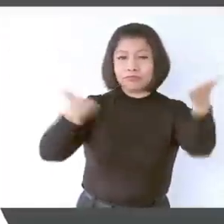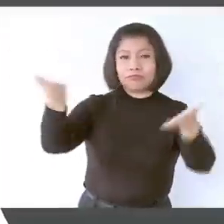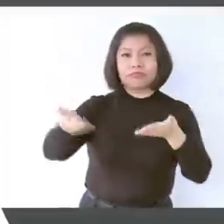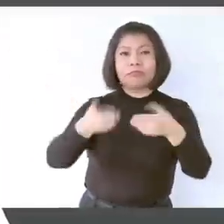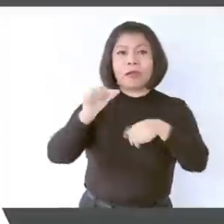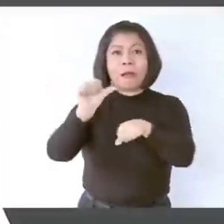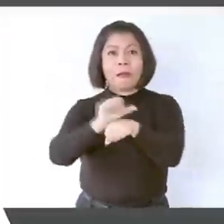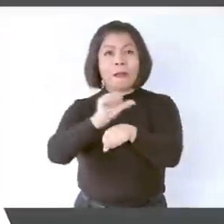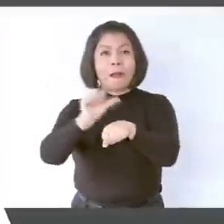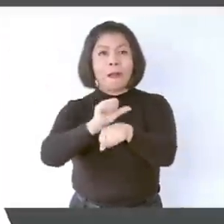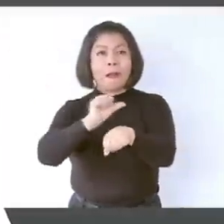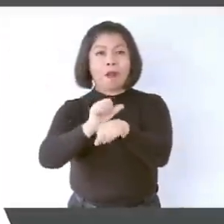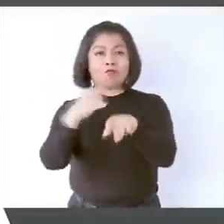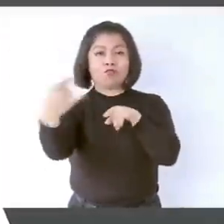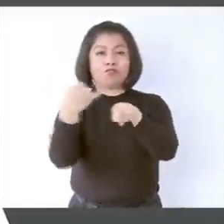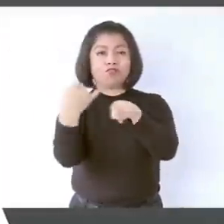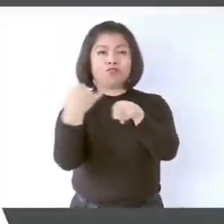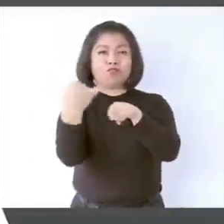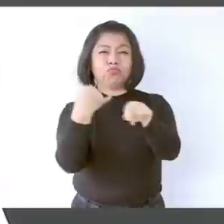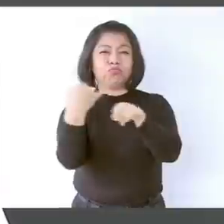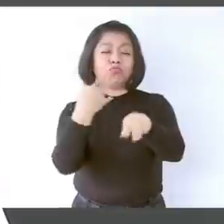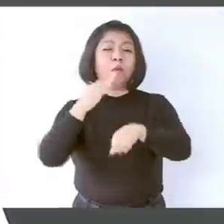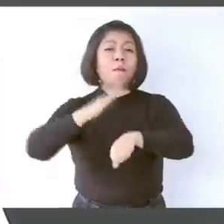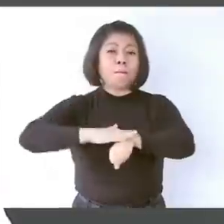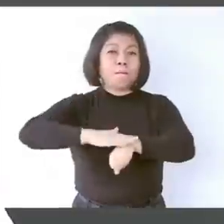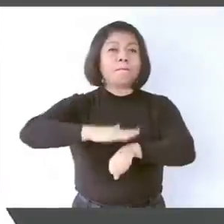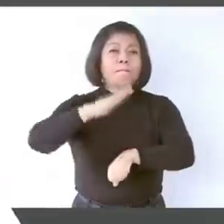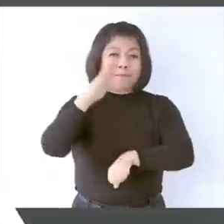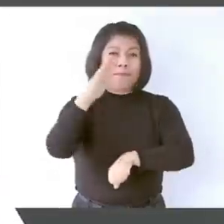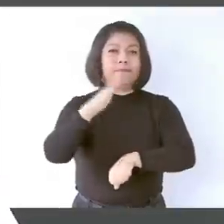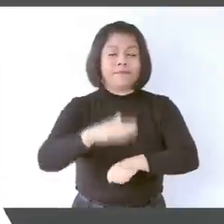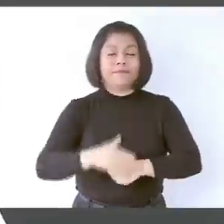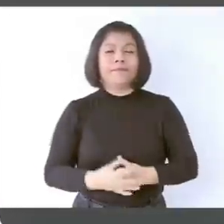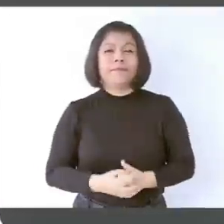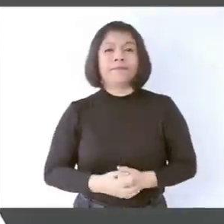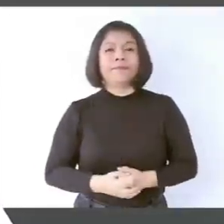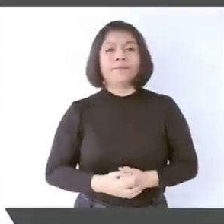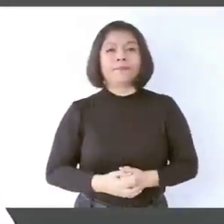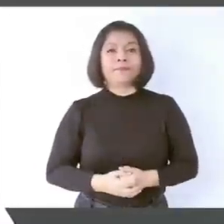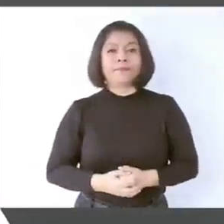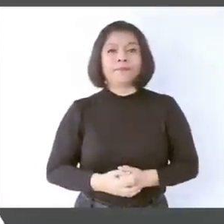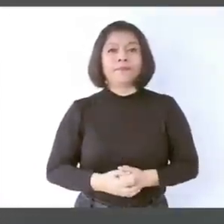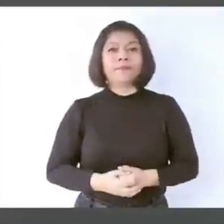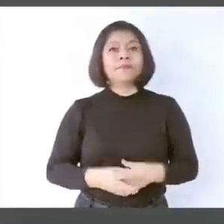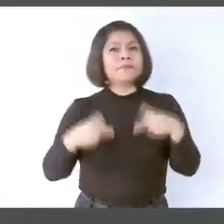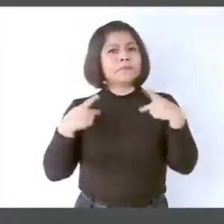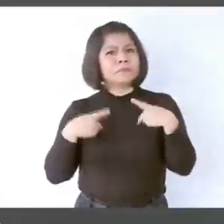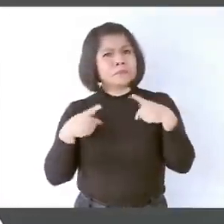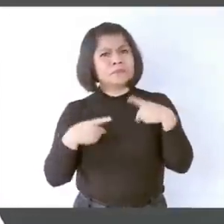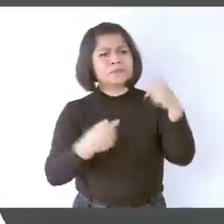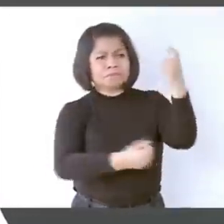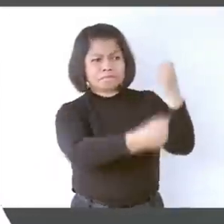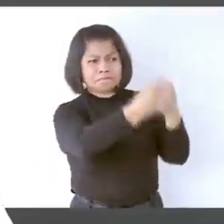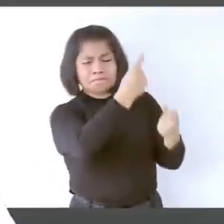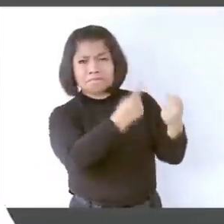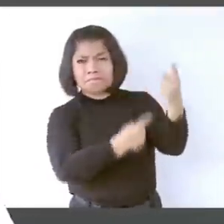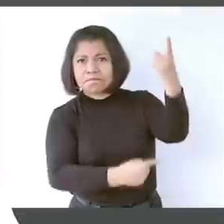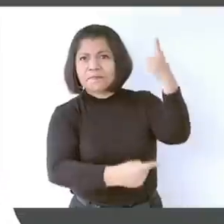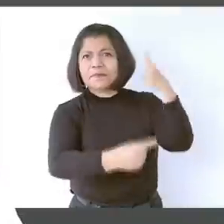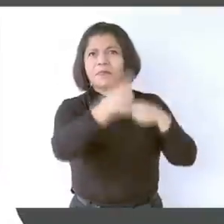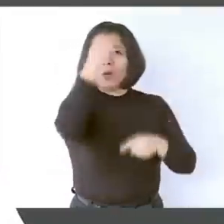y escuchamos opiniones de